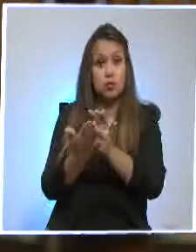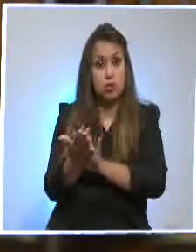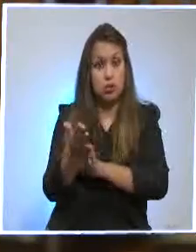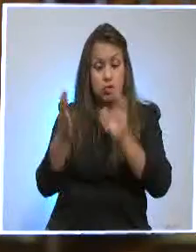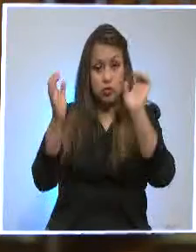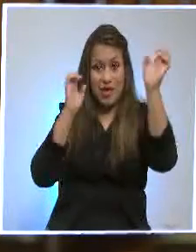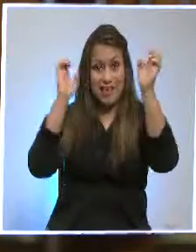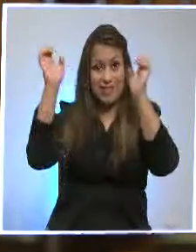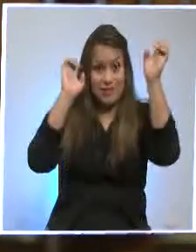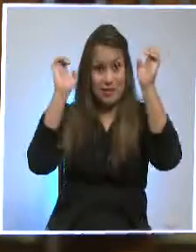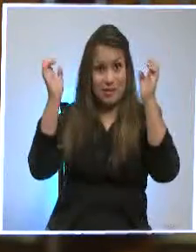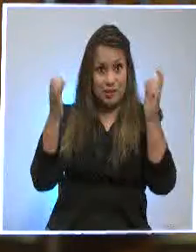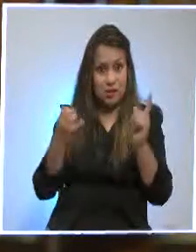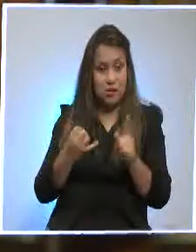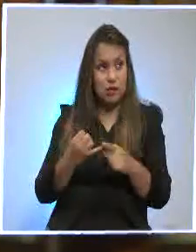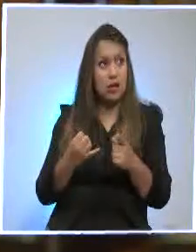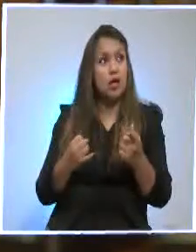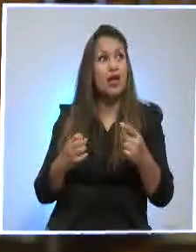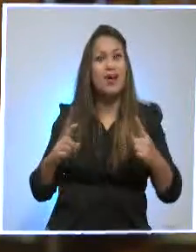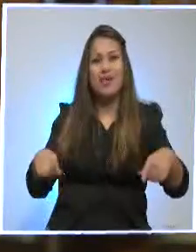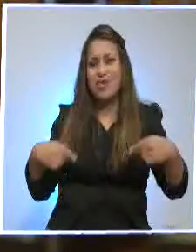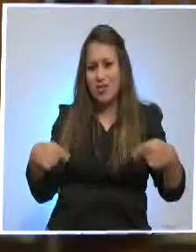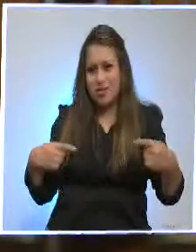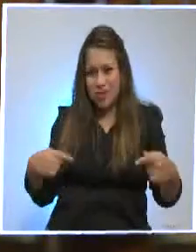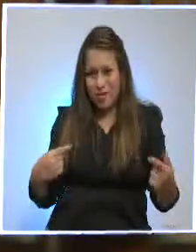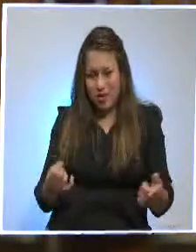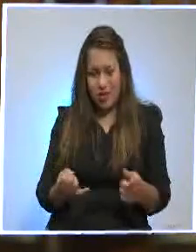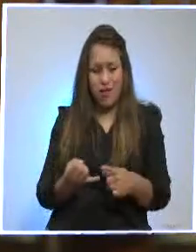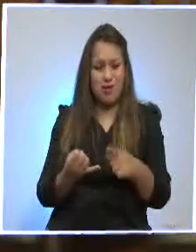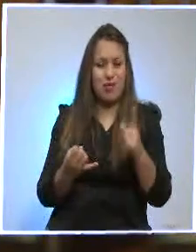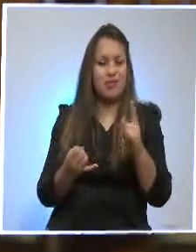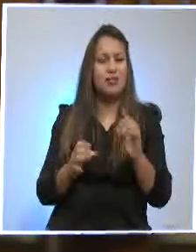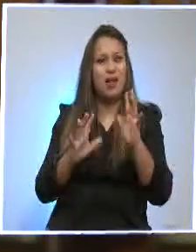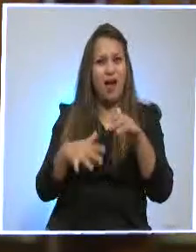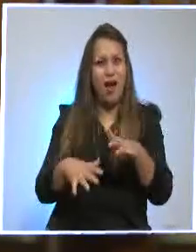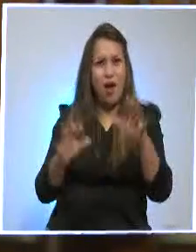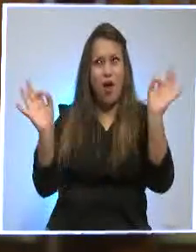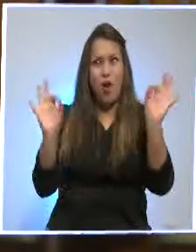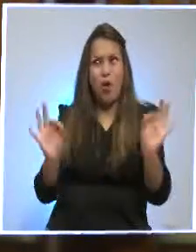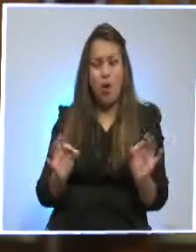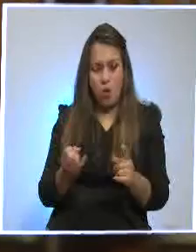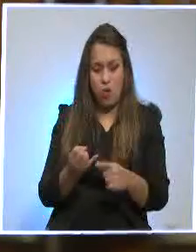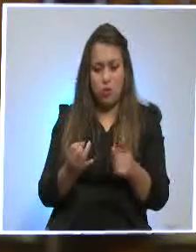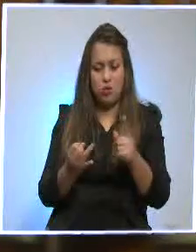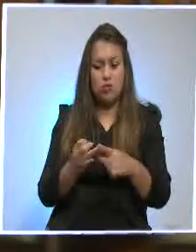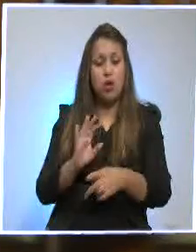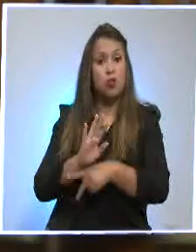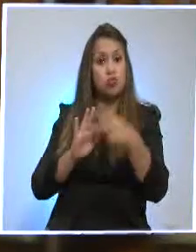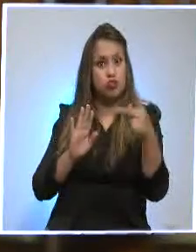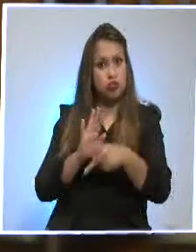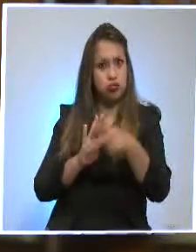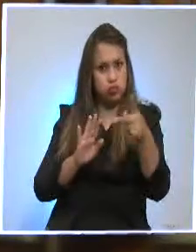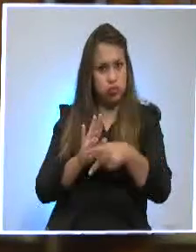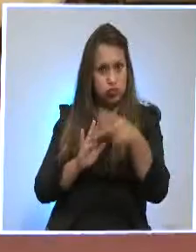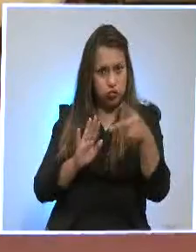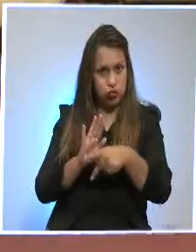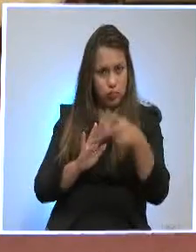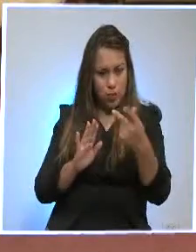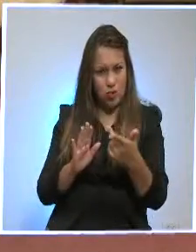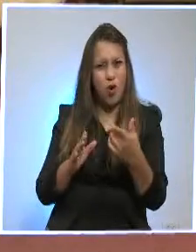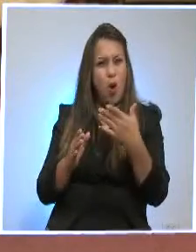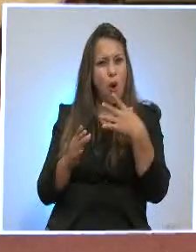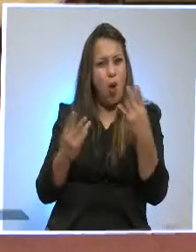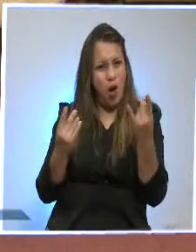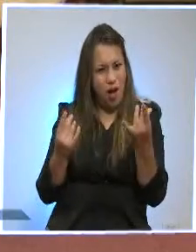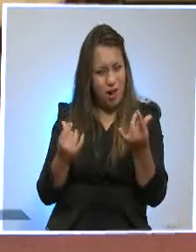hidroeléctricas, proyectos de refinería del Pacífico, a lo mejor se concrete,